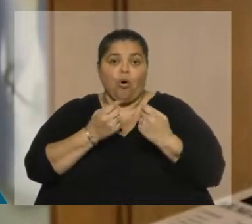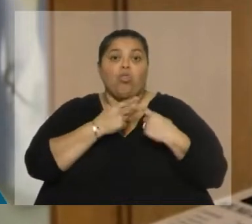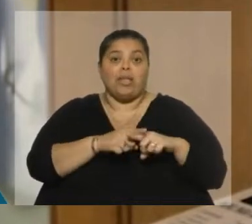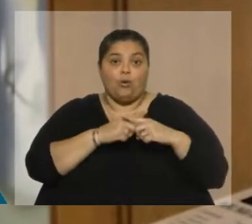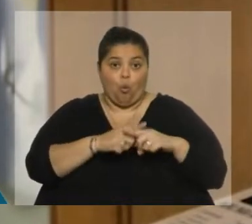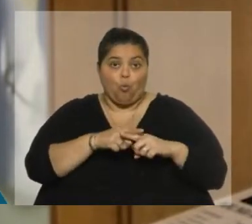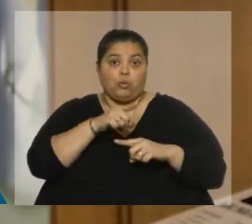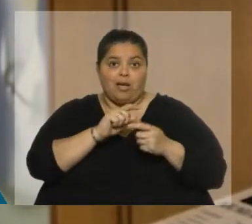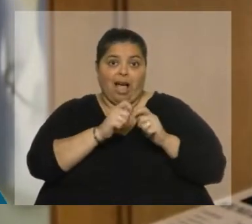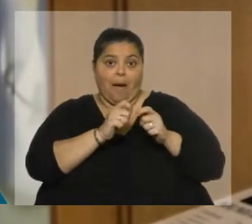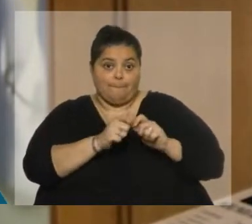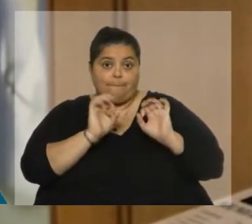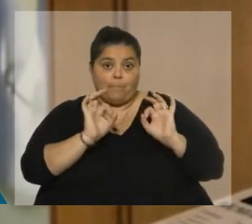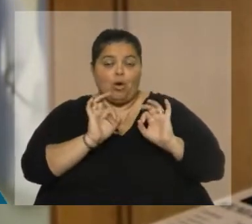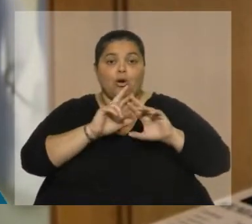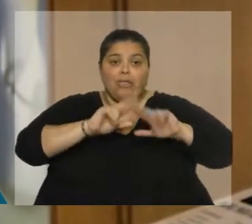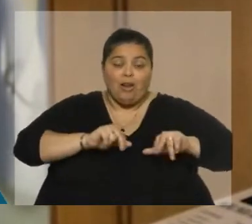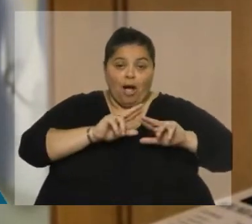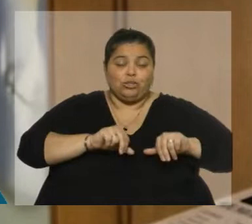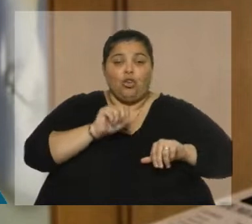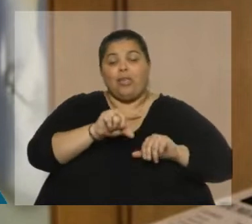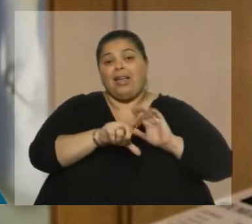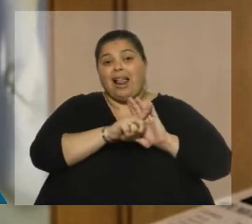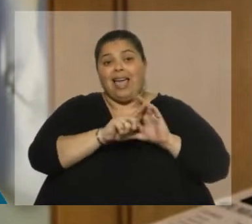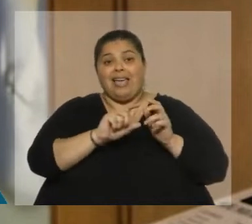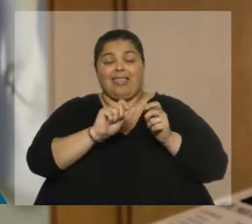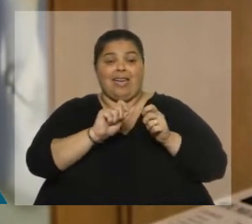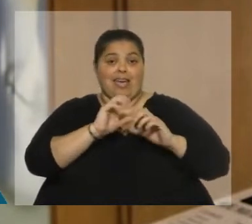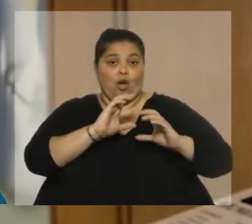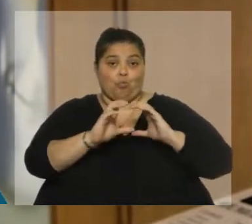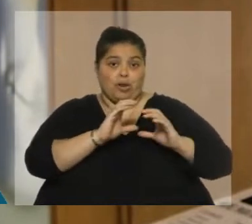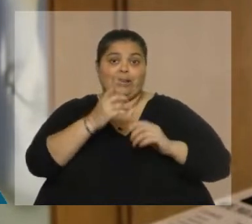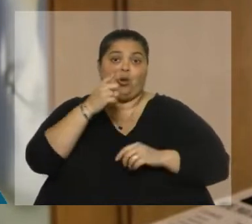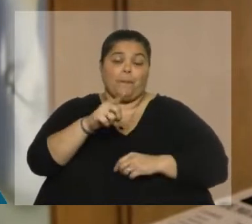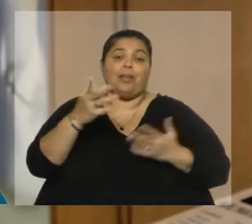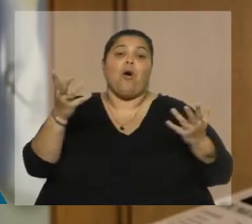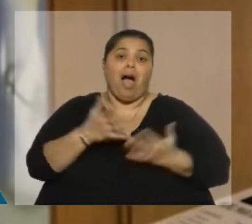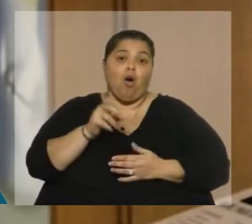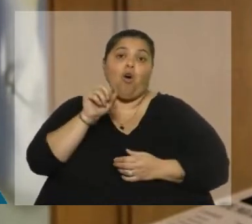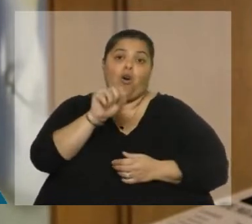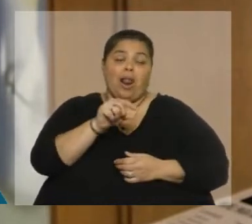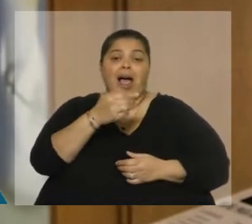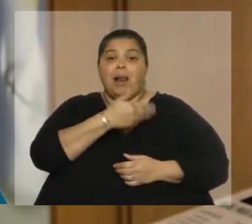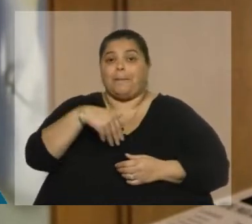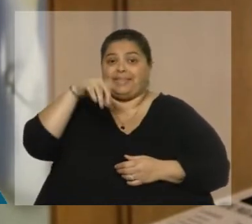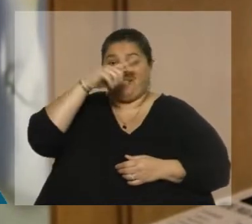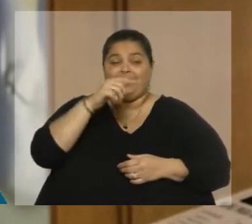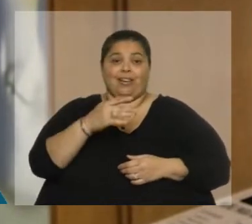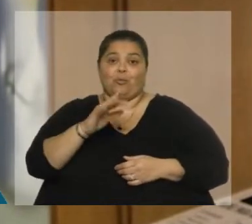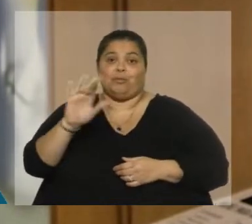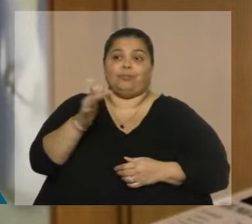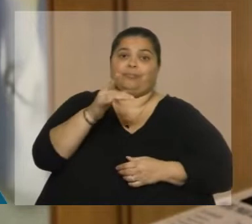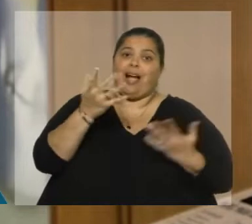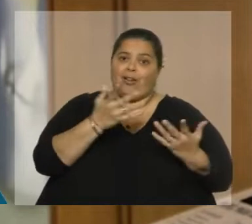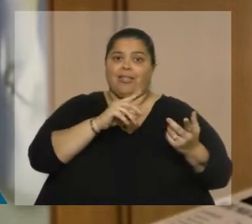los cambios en la derogación de la ley de medios, aunque ahora el Presidente de la República le metió el dedo en la oreja a sus socios y están jugando al truco